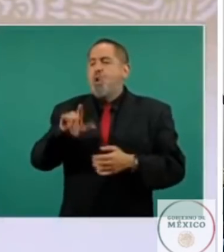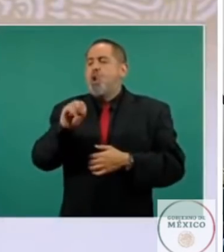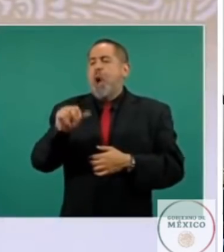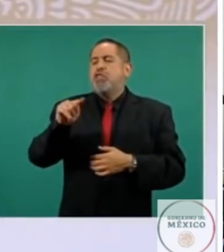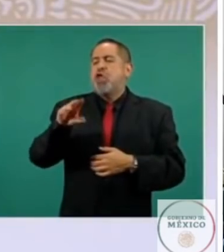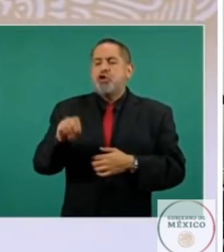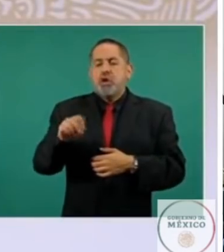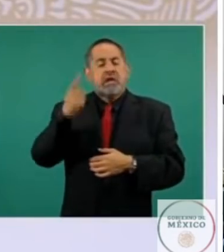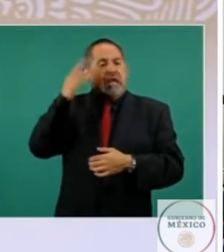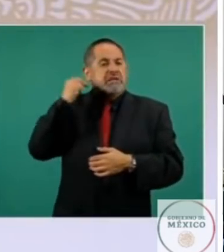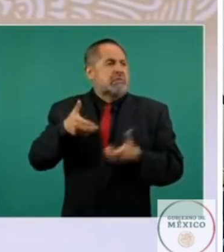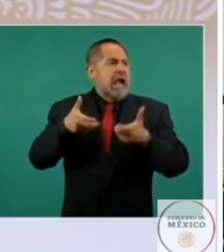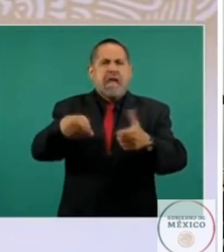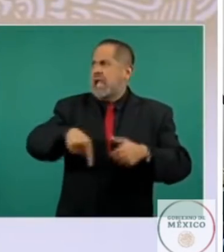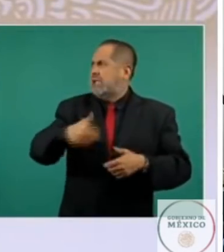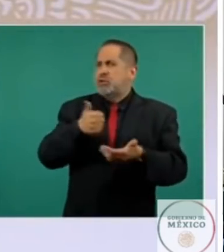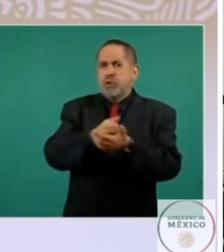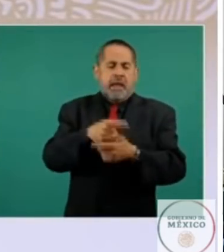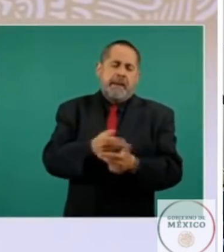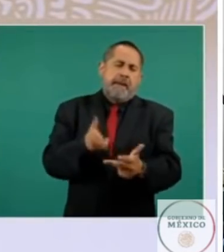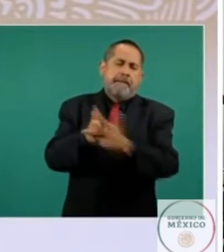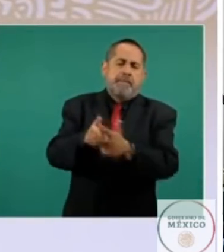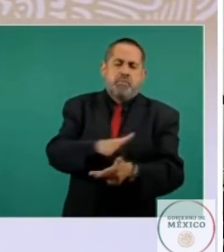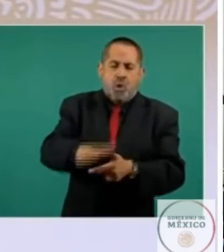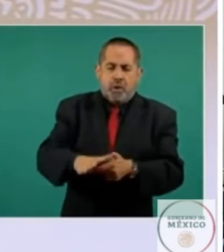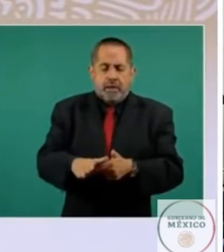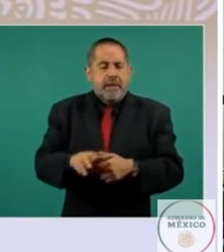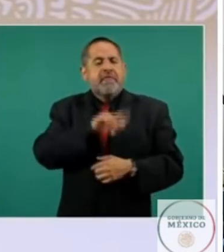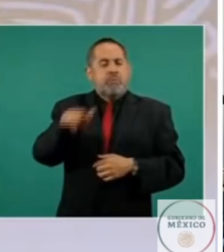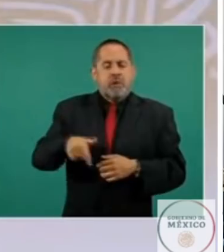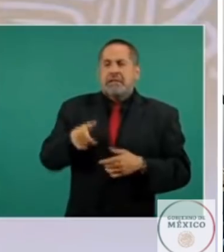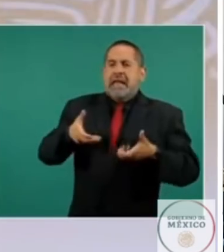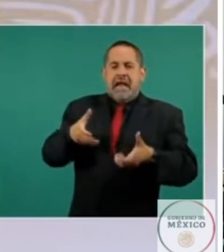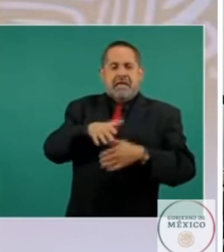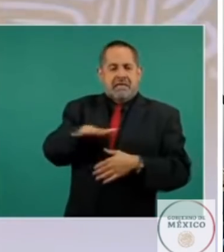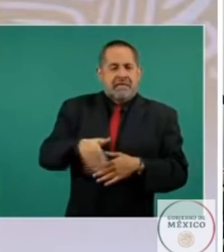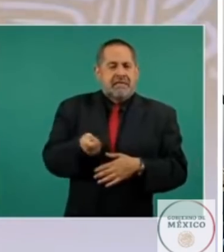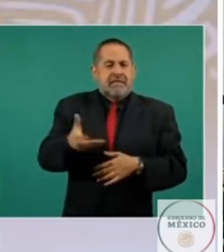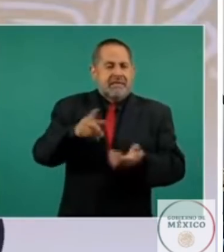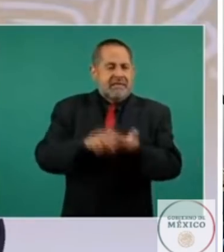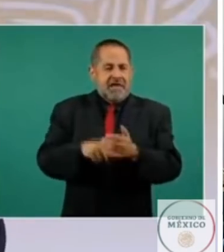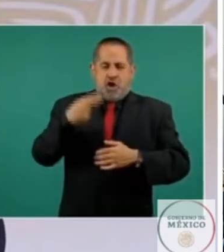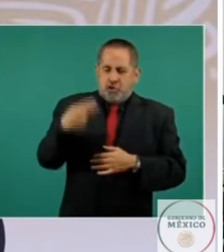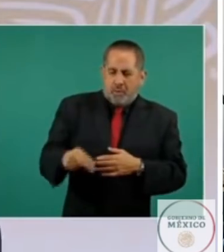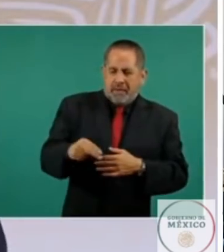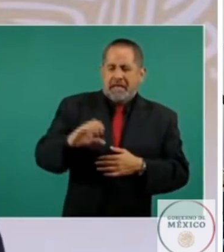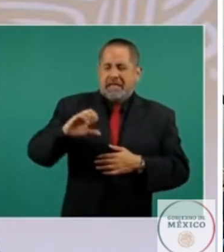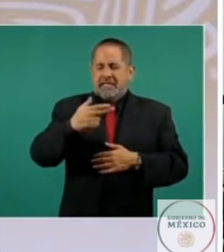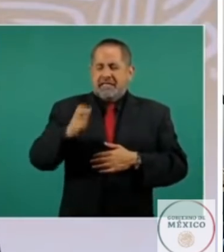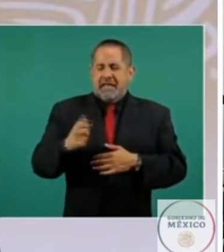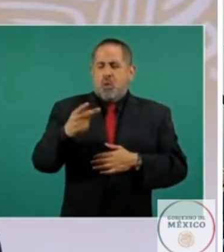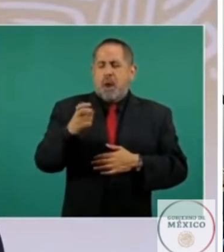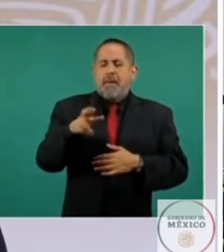asesinado en una calle de esta misma ciudad en la que se conocerían años después Ernesto Che Guevara y Fidel Castro Ruz